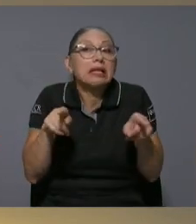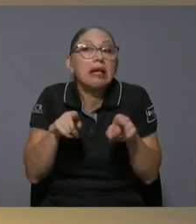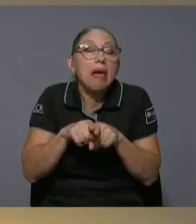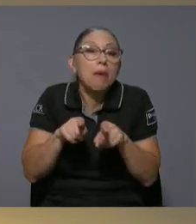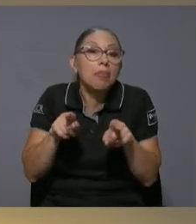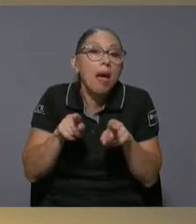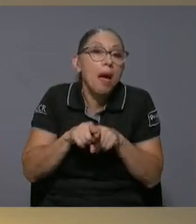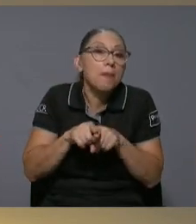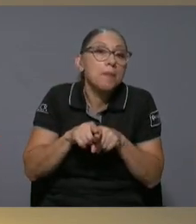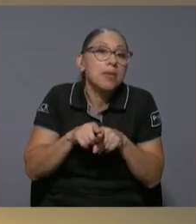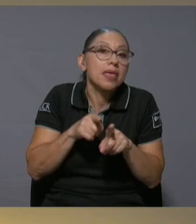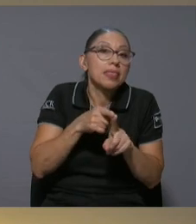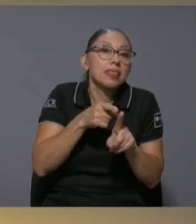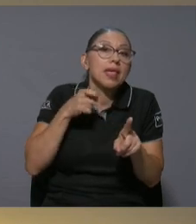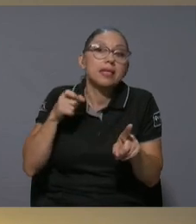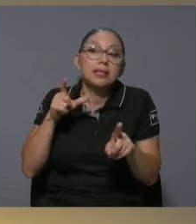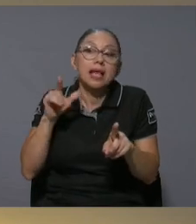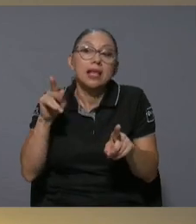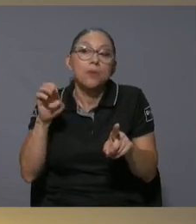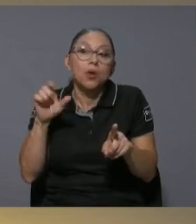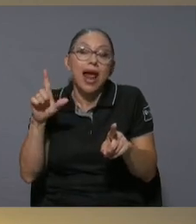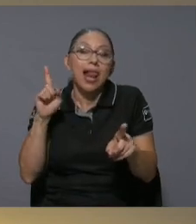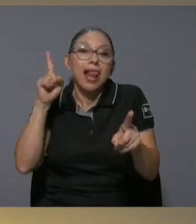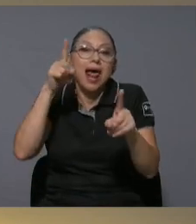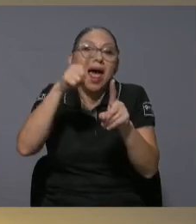vez de Limonal abarranca tal vez nunca